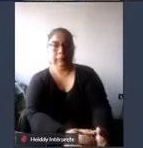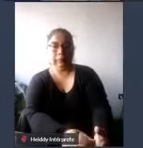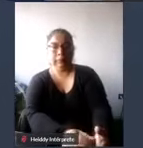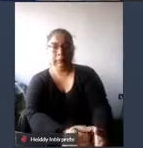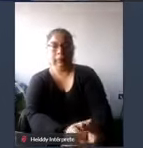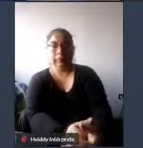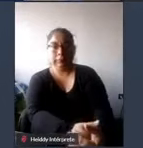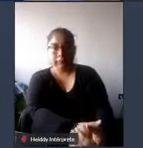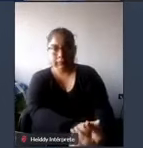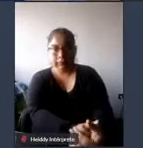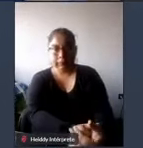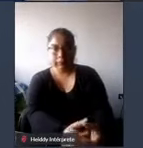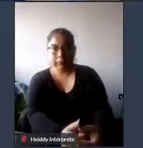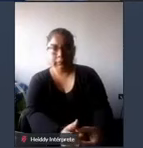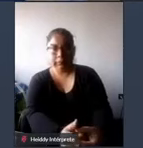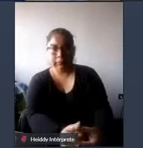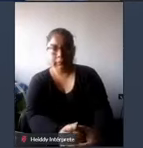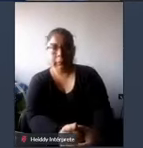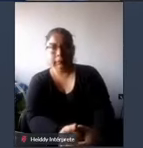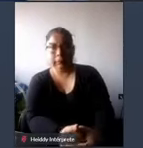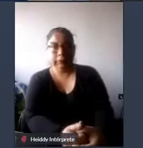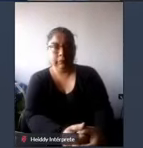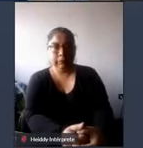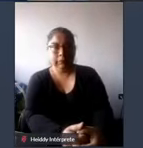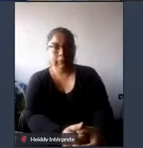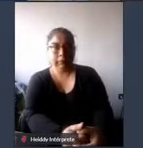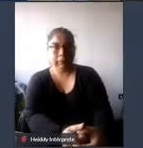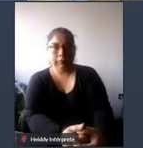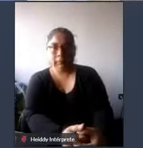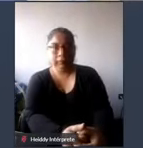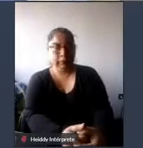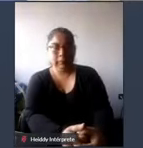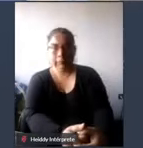tiene un celular de repente está cerca ahora sí ahora